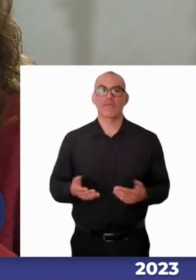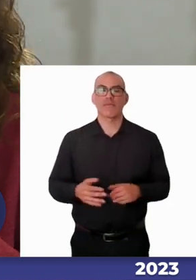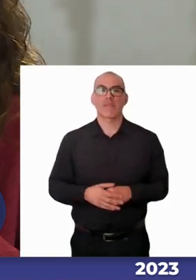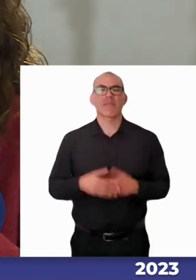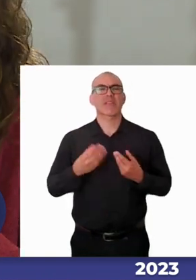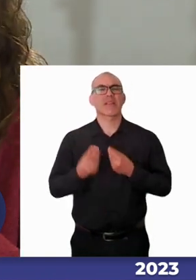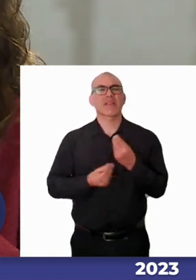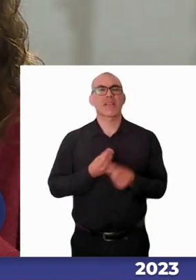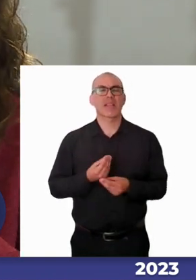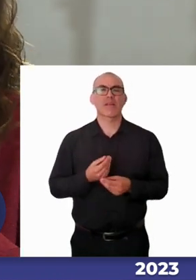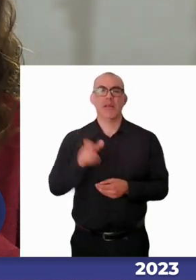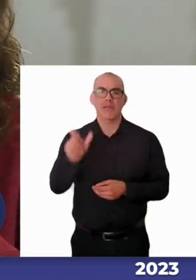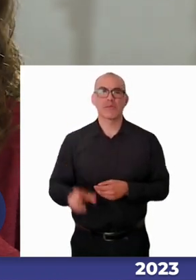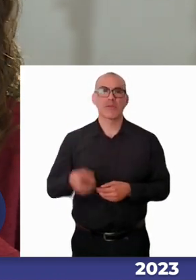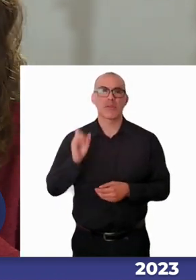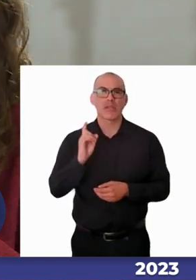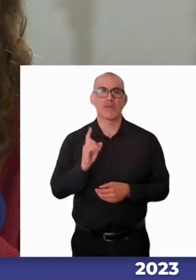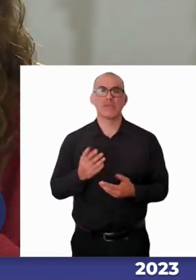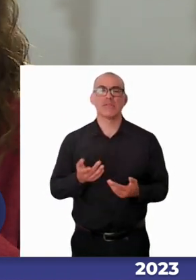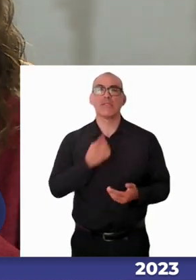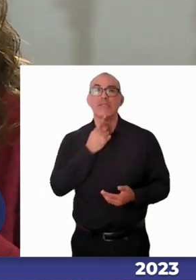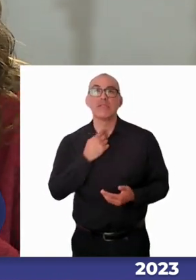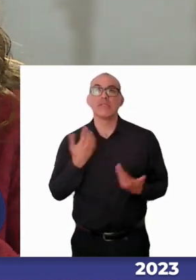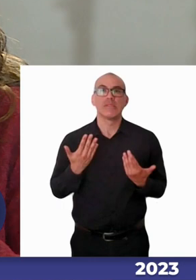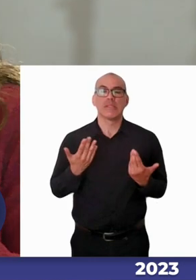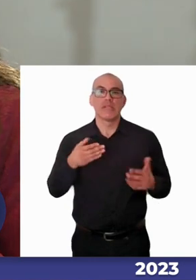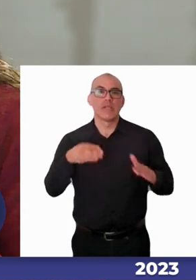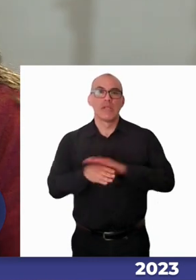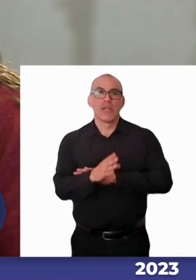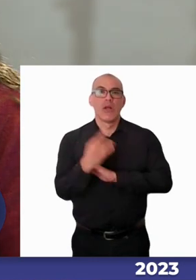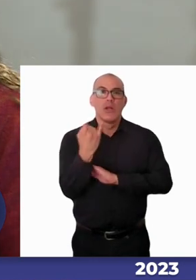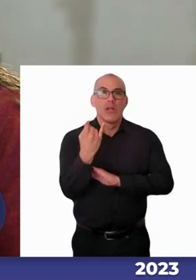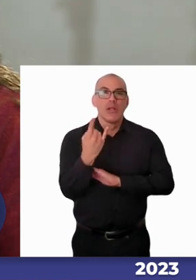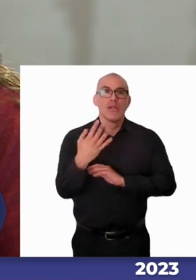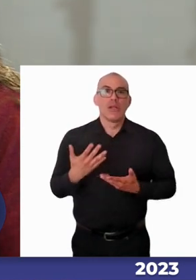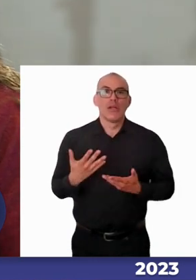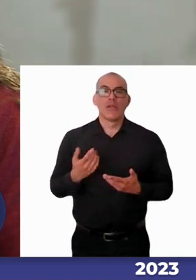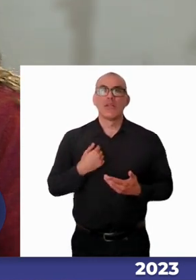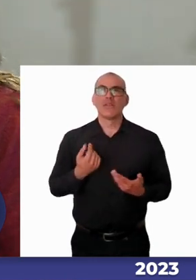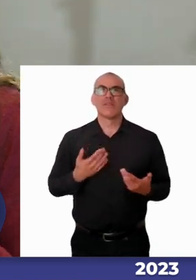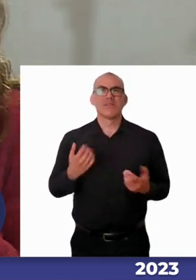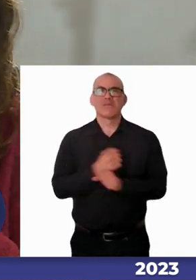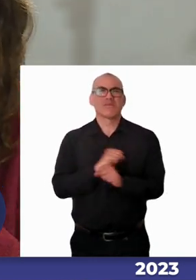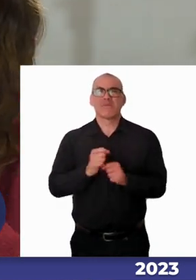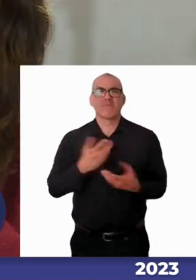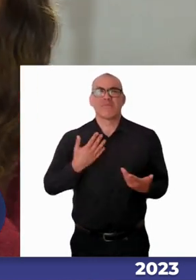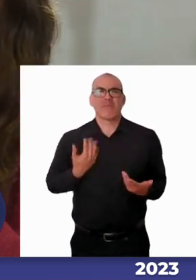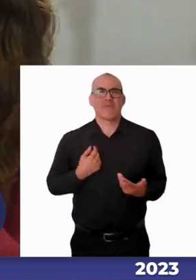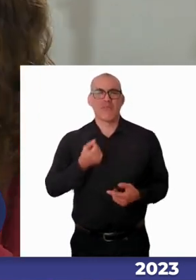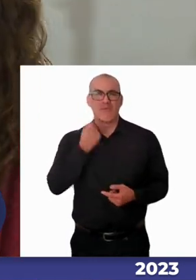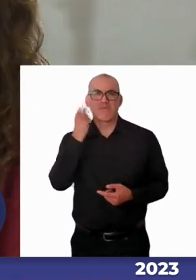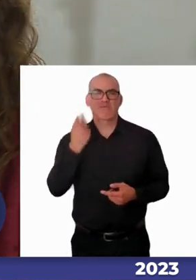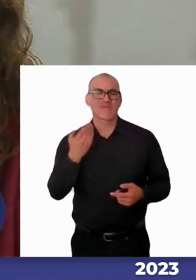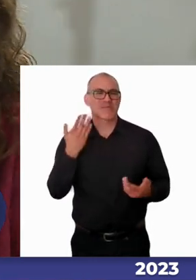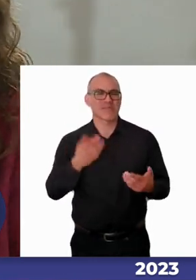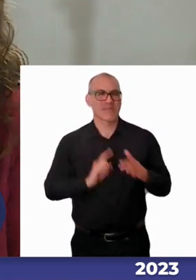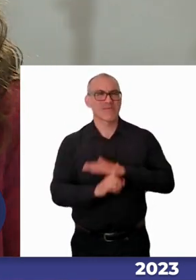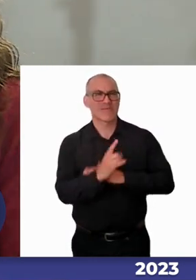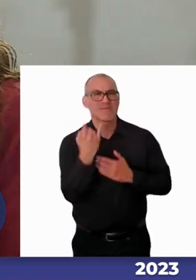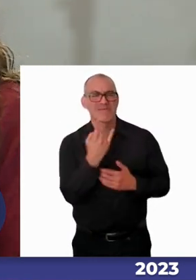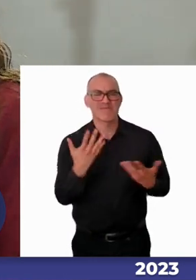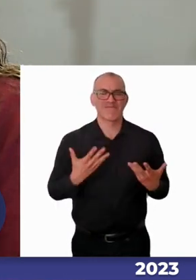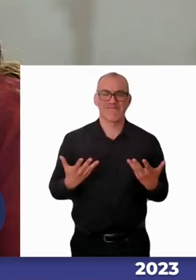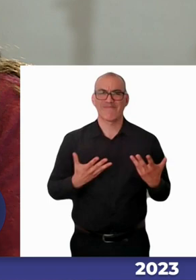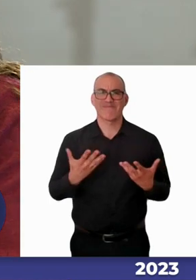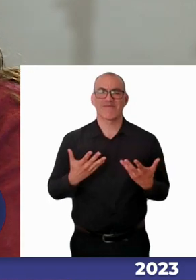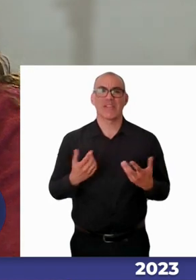quiere estudiar en una universidad no quiere entrar a esa universidad habiendo demandado la universidad ¿te fijas? entonces es una responsabilidad enorme